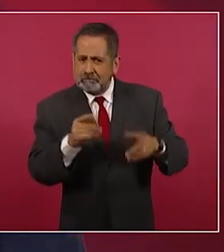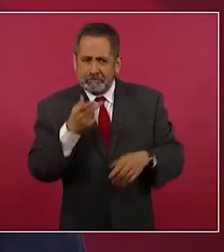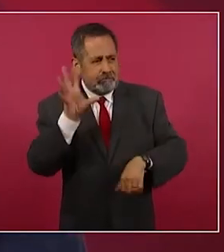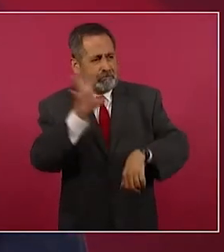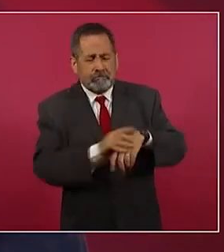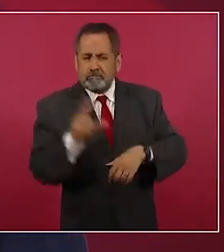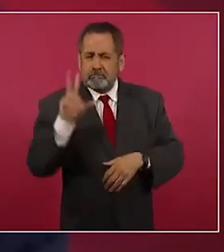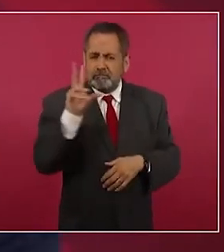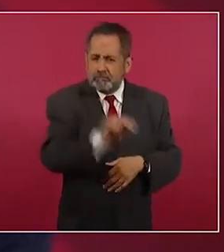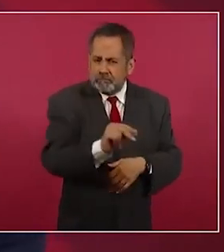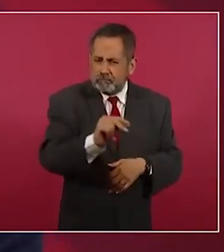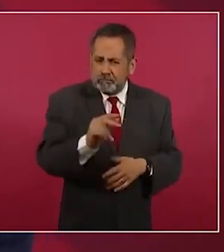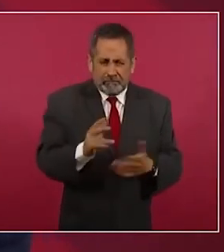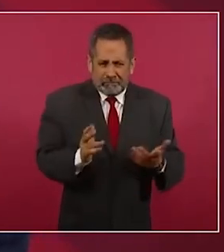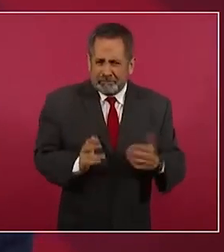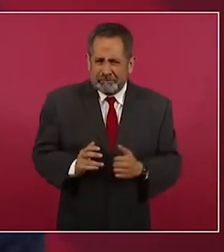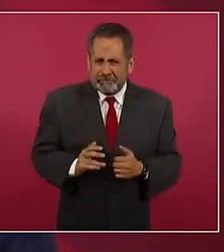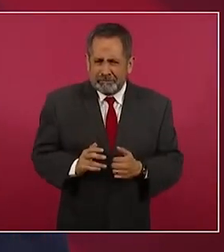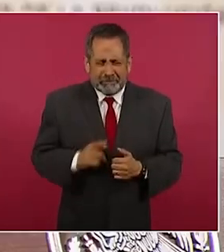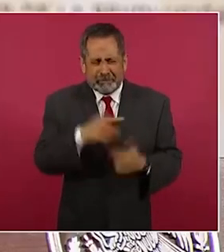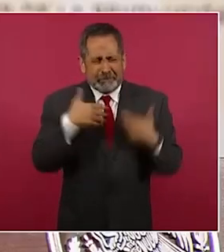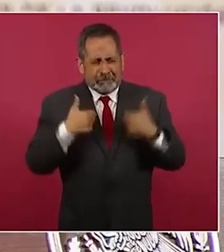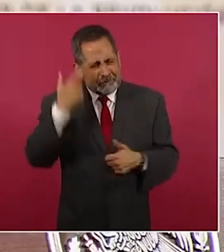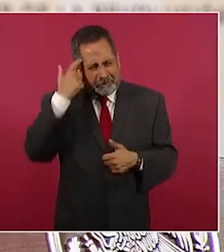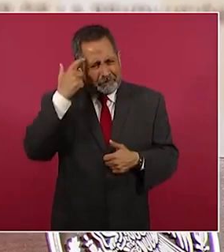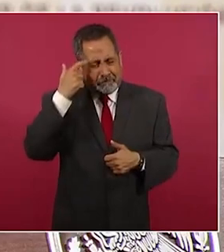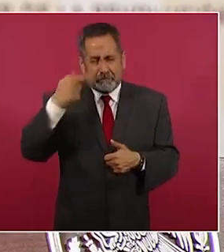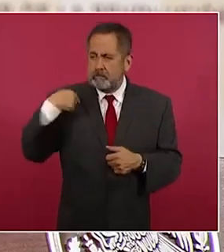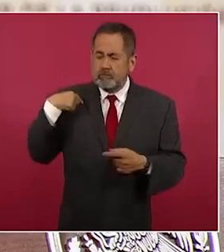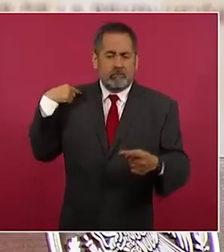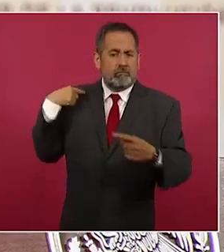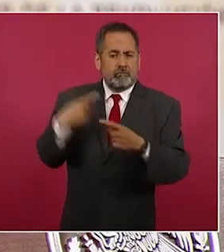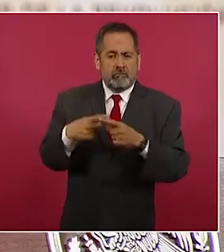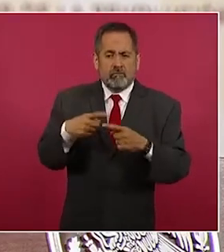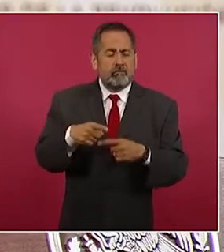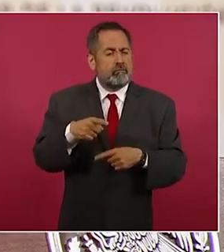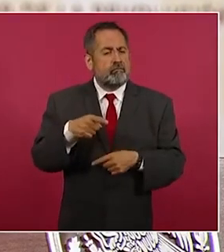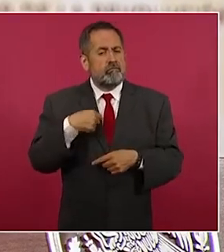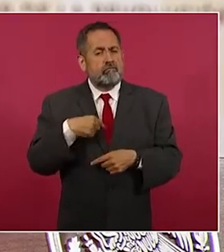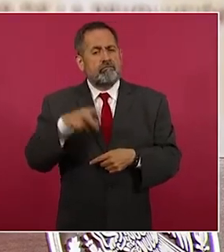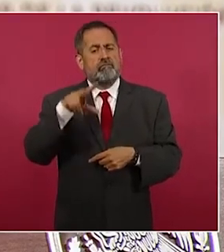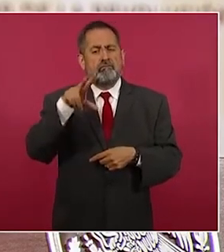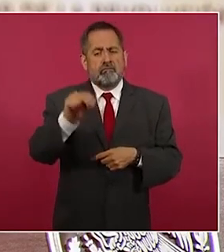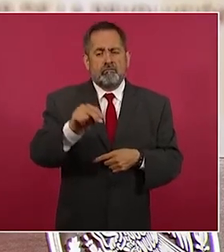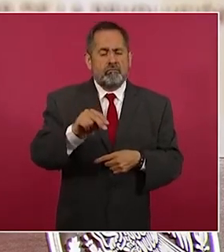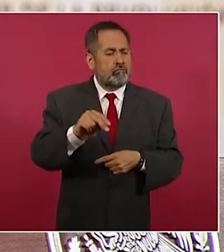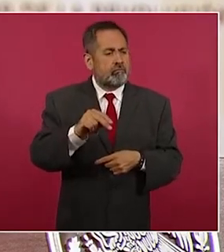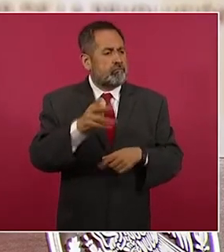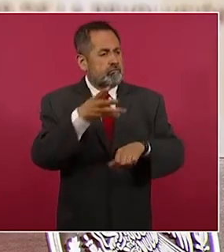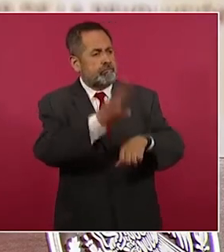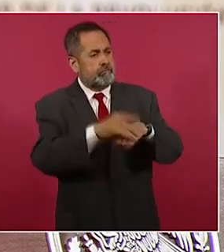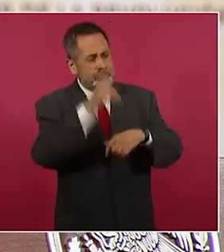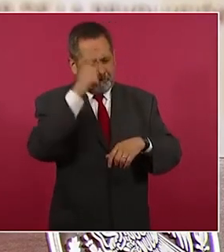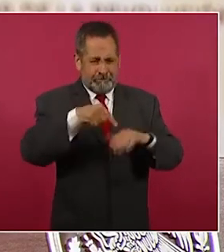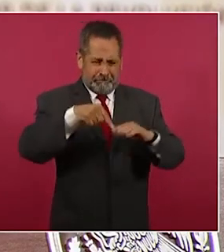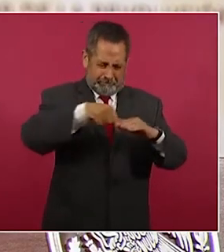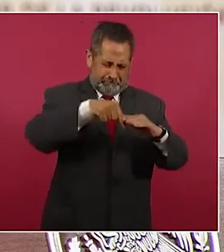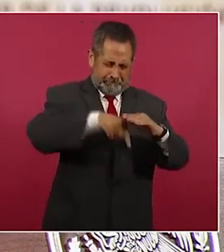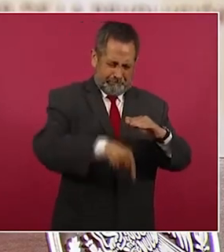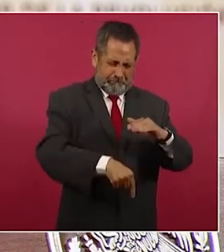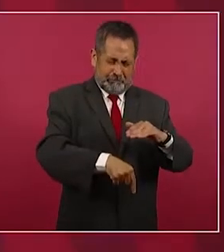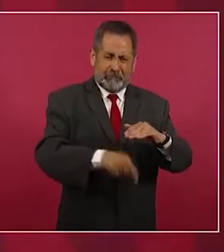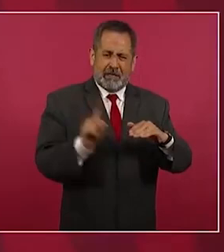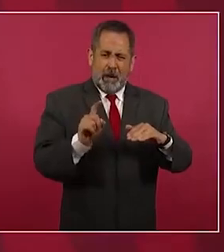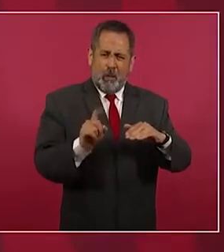no hemos permitido la práctica del fracking para la